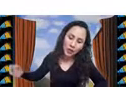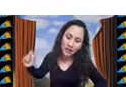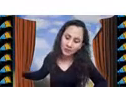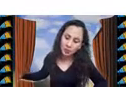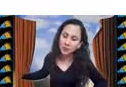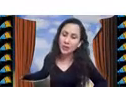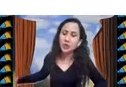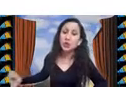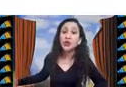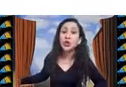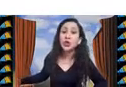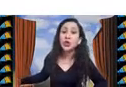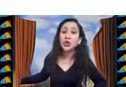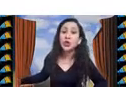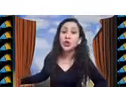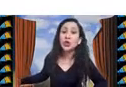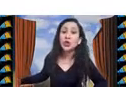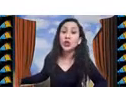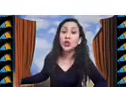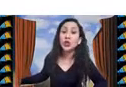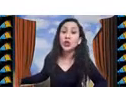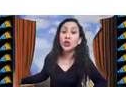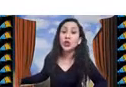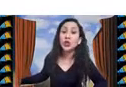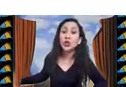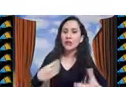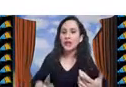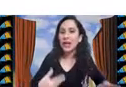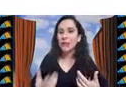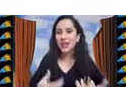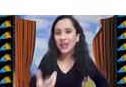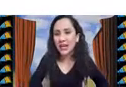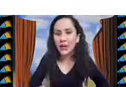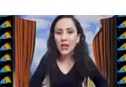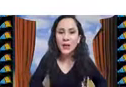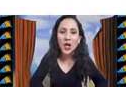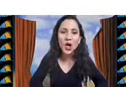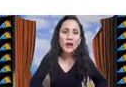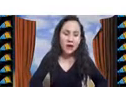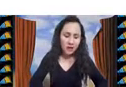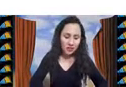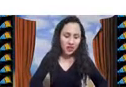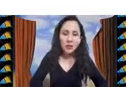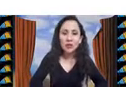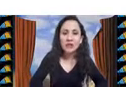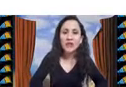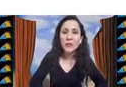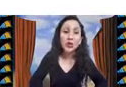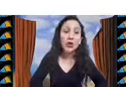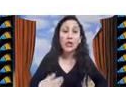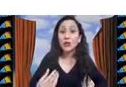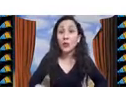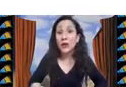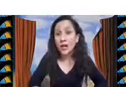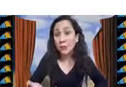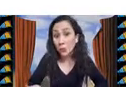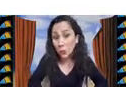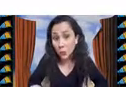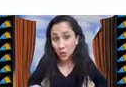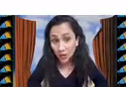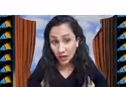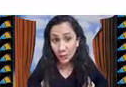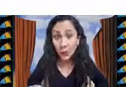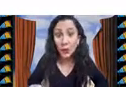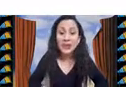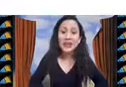una a una las posibles soluciones y las fuera evaluando y al final me quedara con la mejor, digamos que a ese método le tomaría